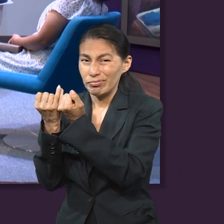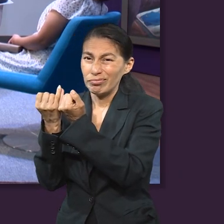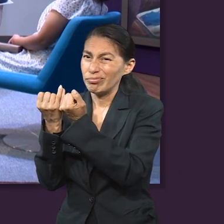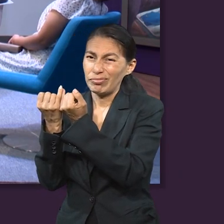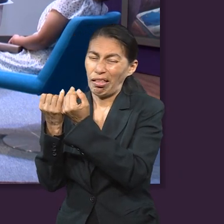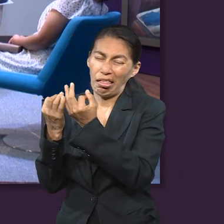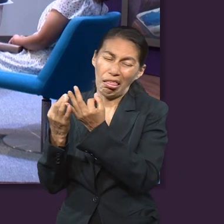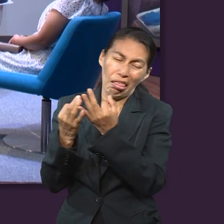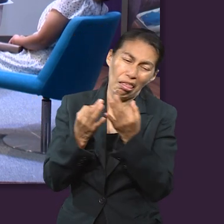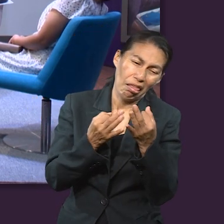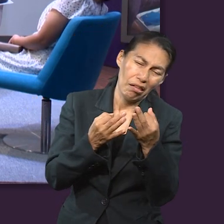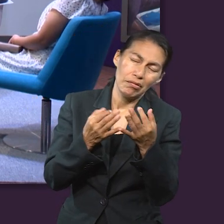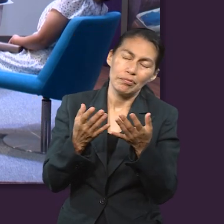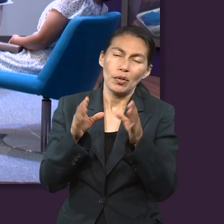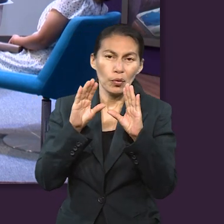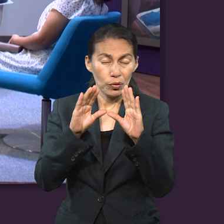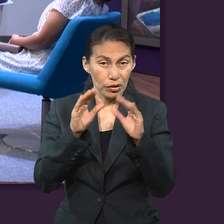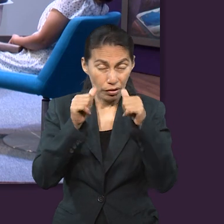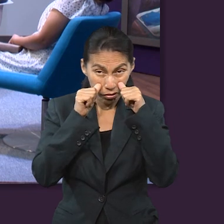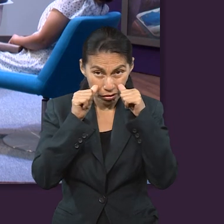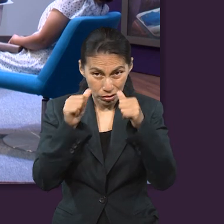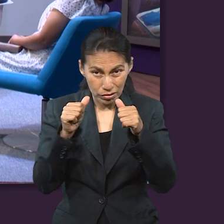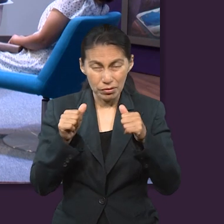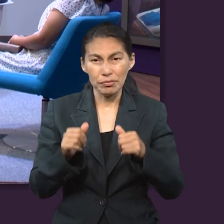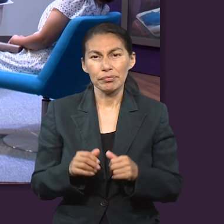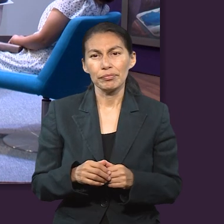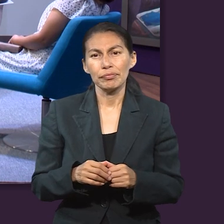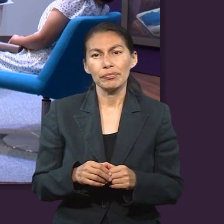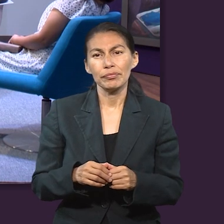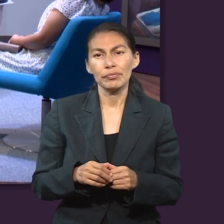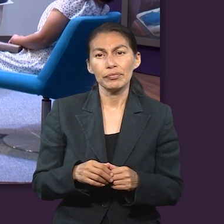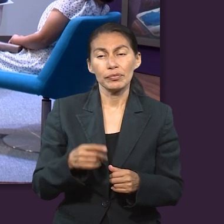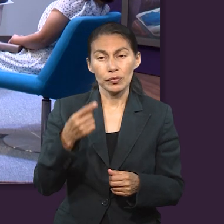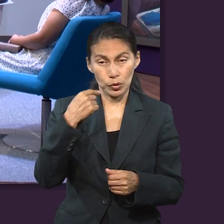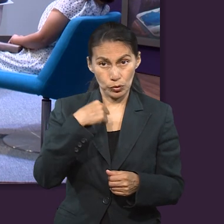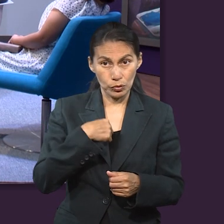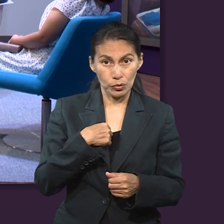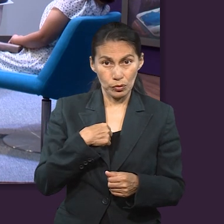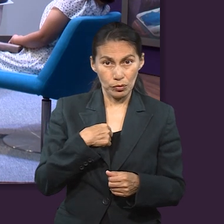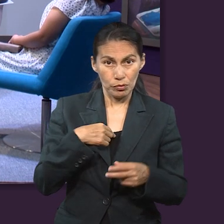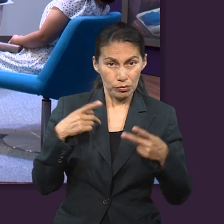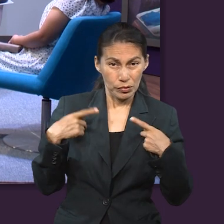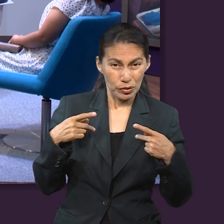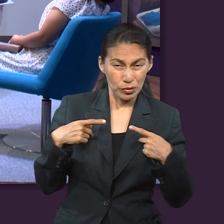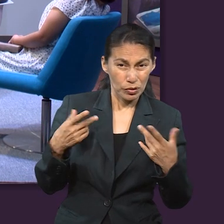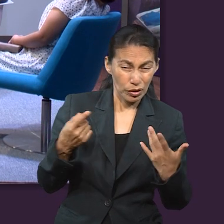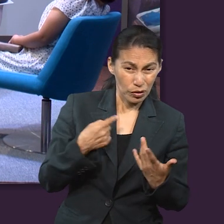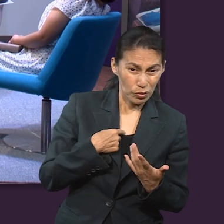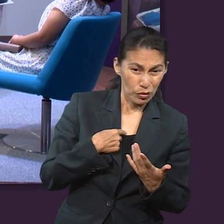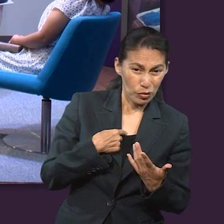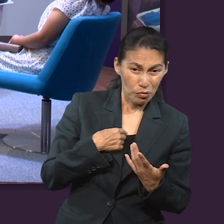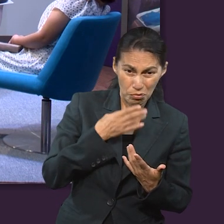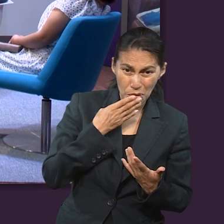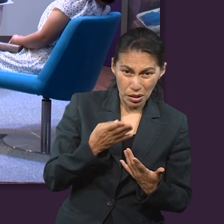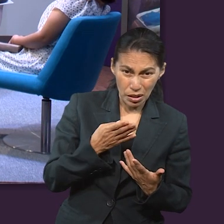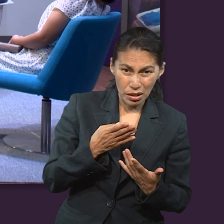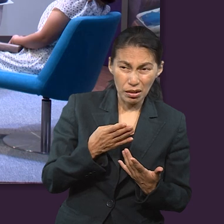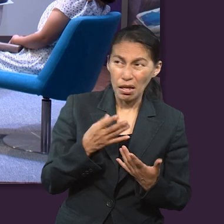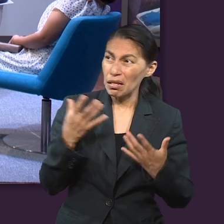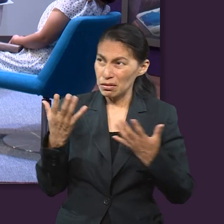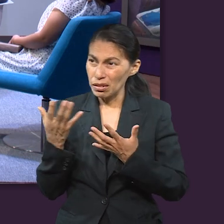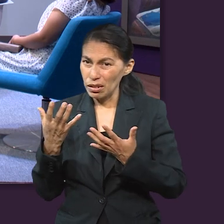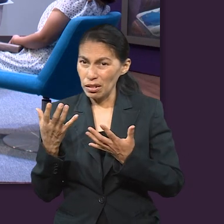nos perjudican. Y hay que tener, pienso que tenemos que tener mucho cuidado, ¿no? De si yo como persona estoy